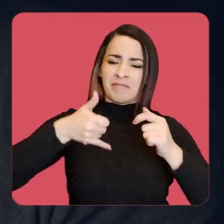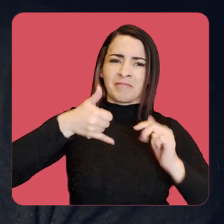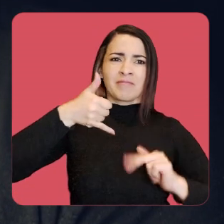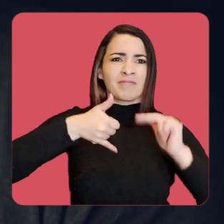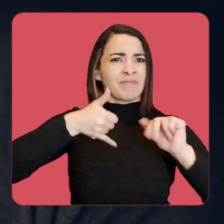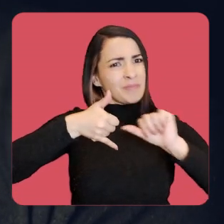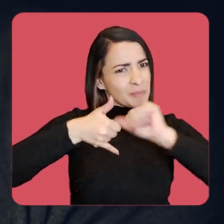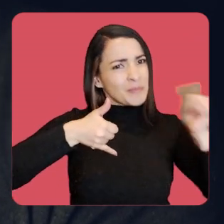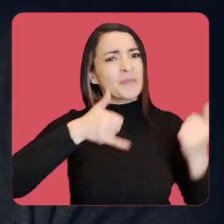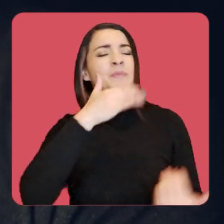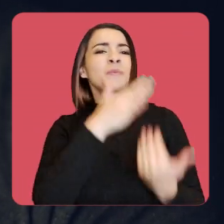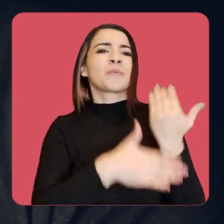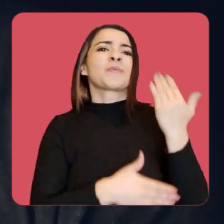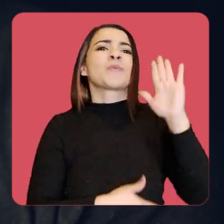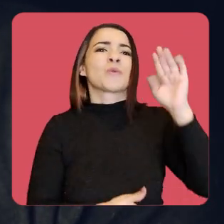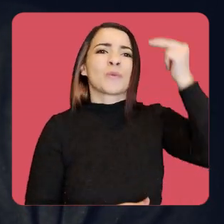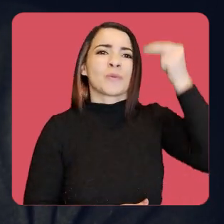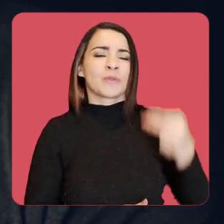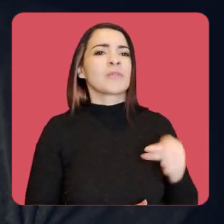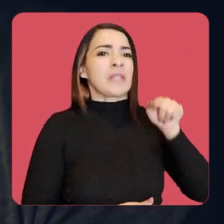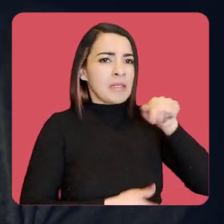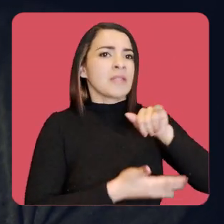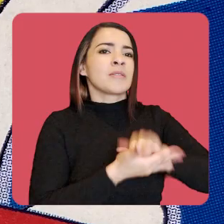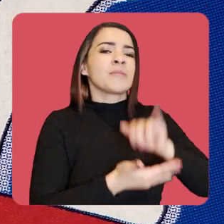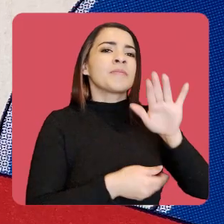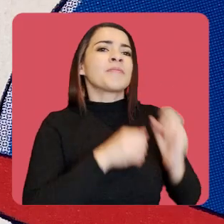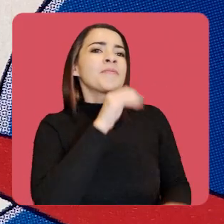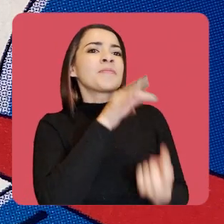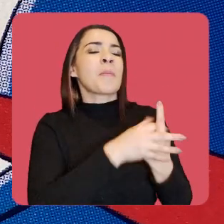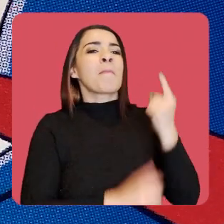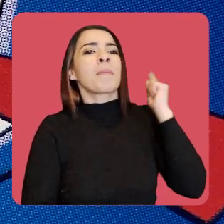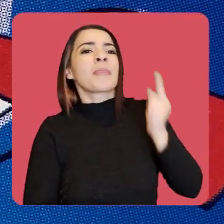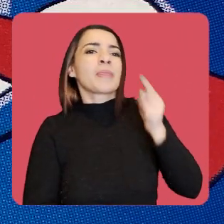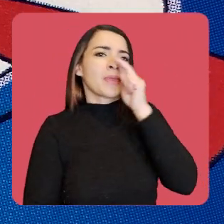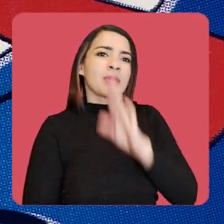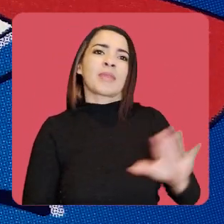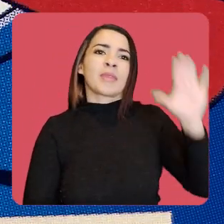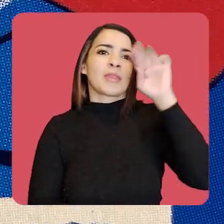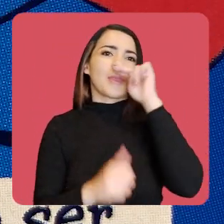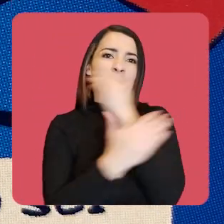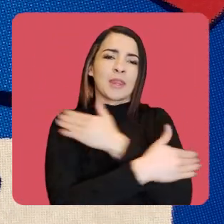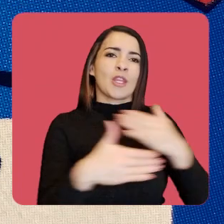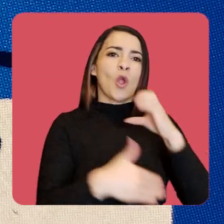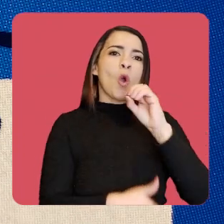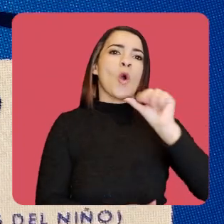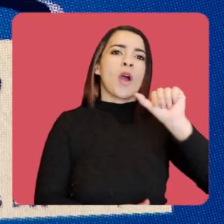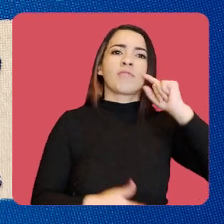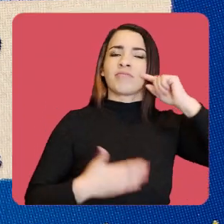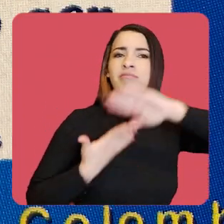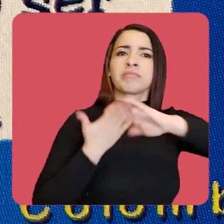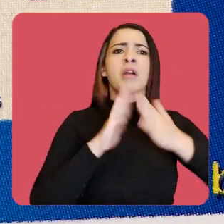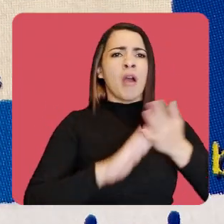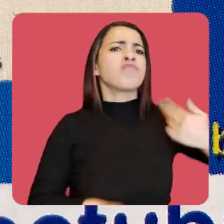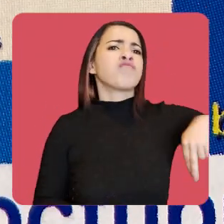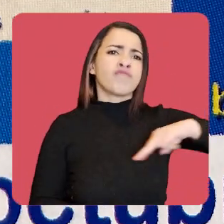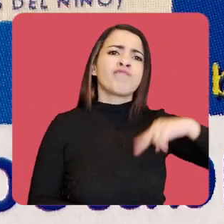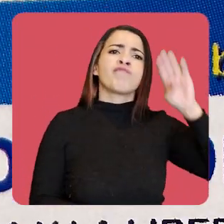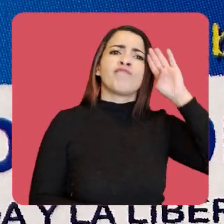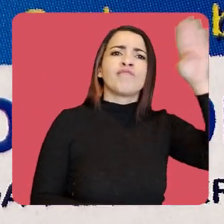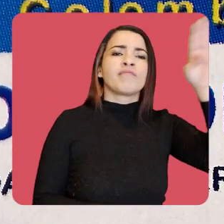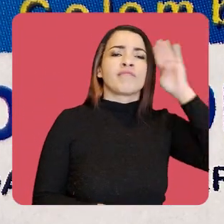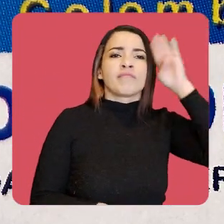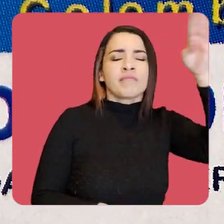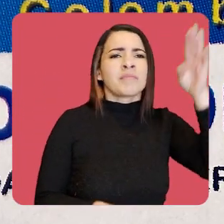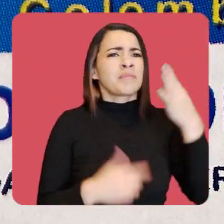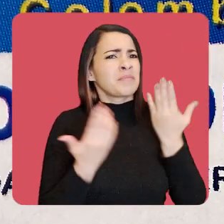empezar a construir otra historia. Es allí cuando nace el mandato nacional de los Niños por la Paz. Los niños pues siempre decían somos el